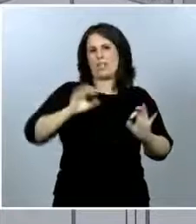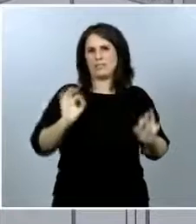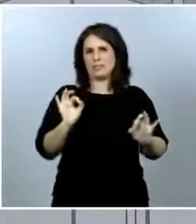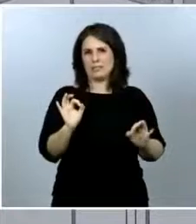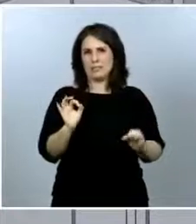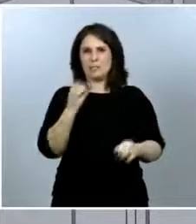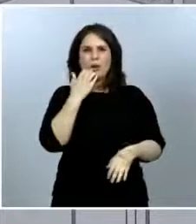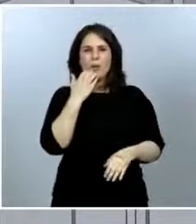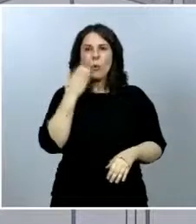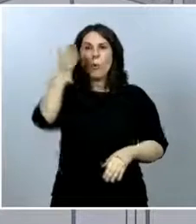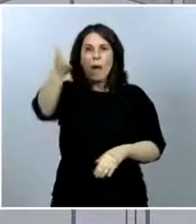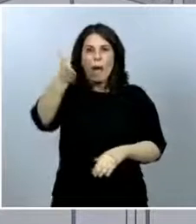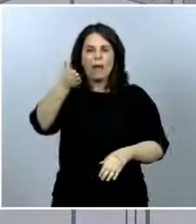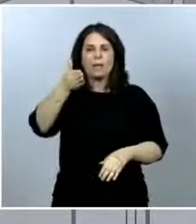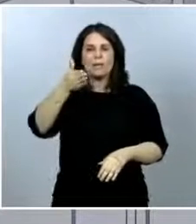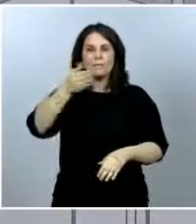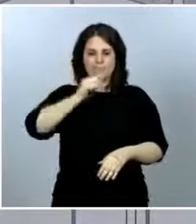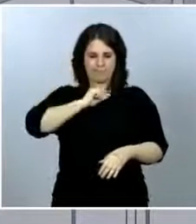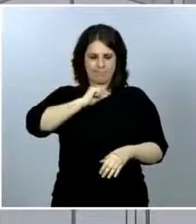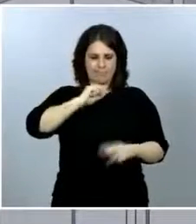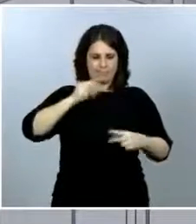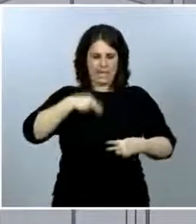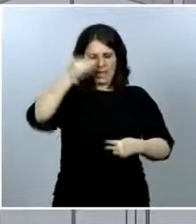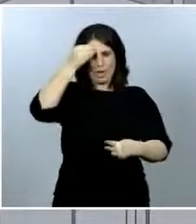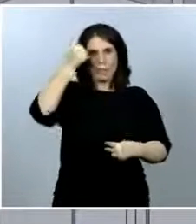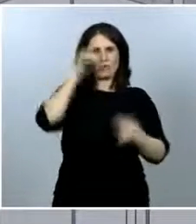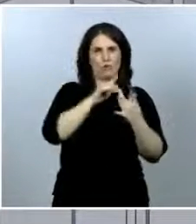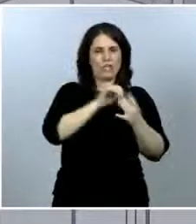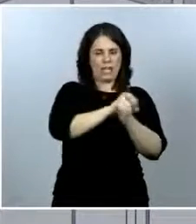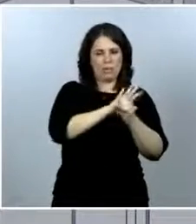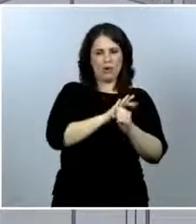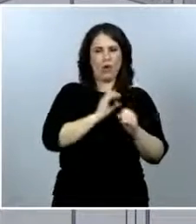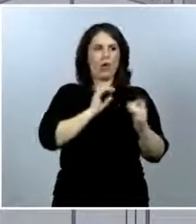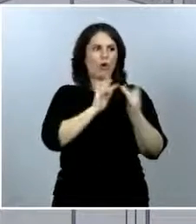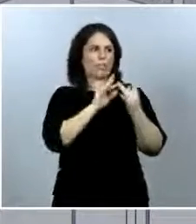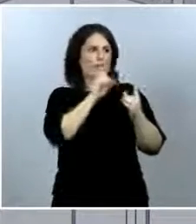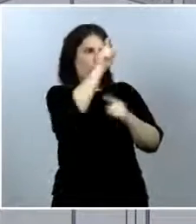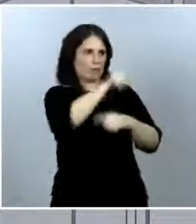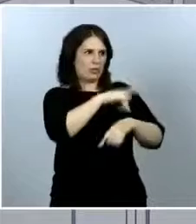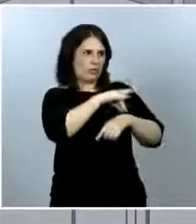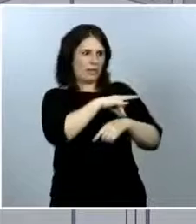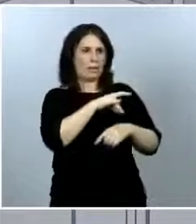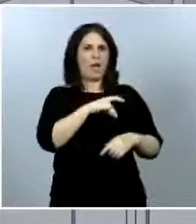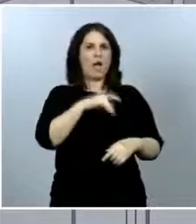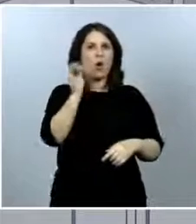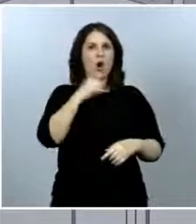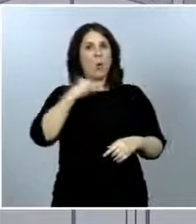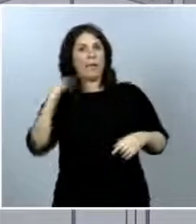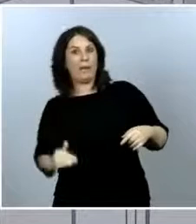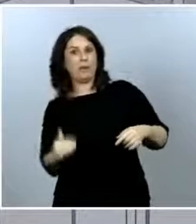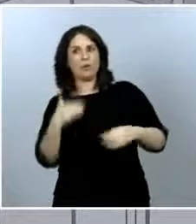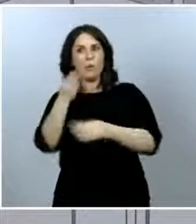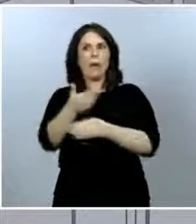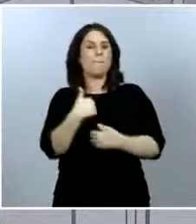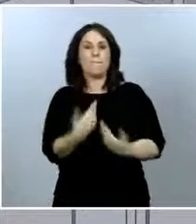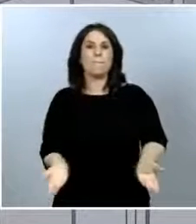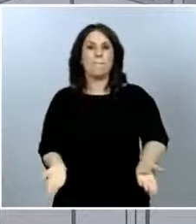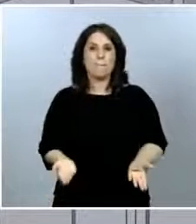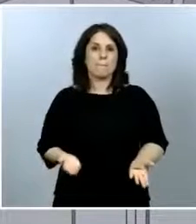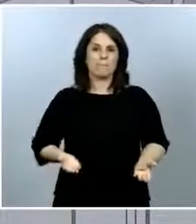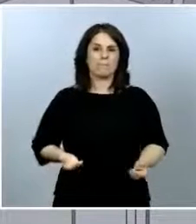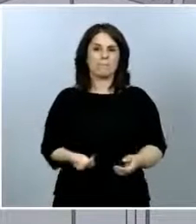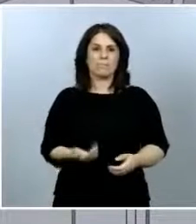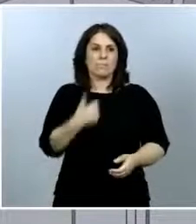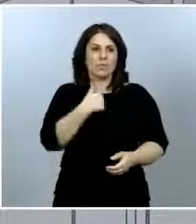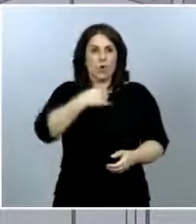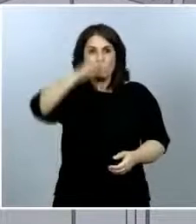creen que han estado más enfermos o los que han estado más en contacto con enfermos o los que han estado menos en contacto con los enfermos. No lo sabemos. Yo, desde luego, no